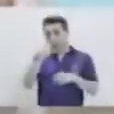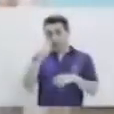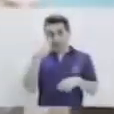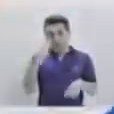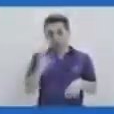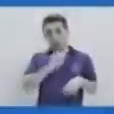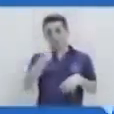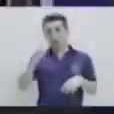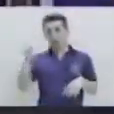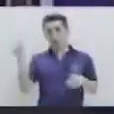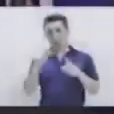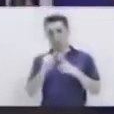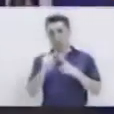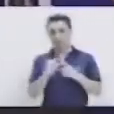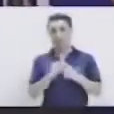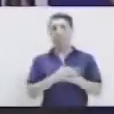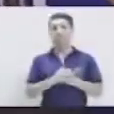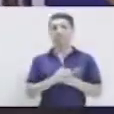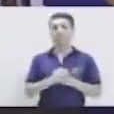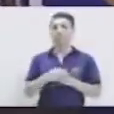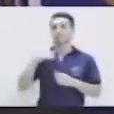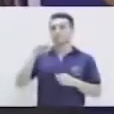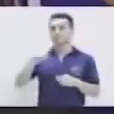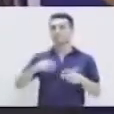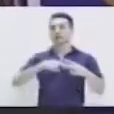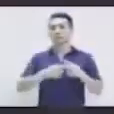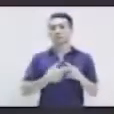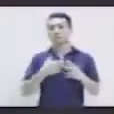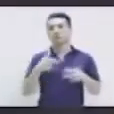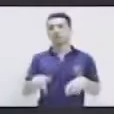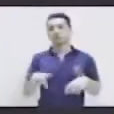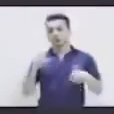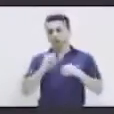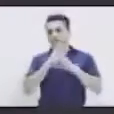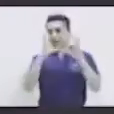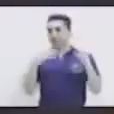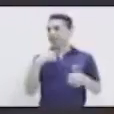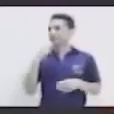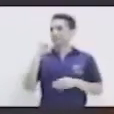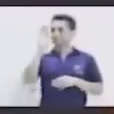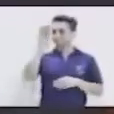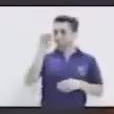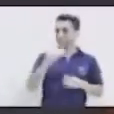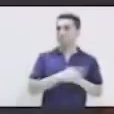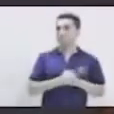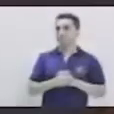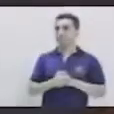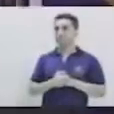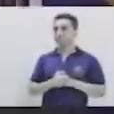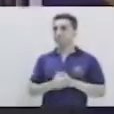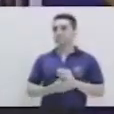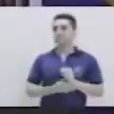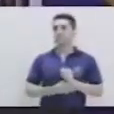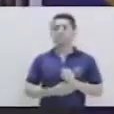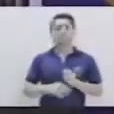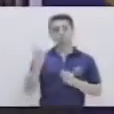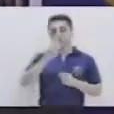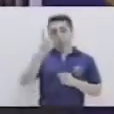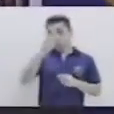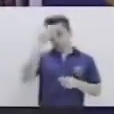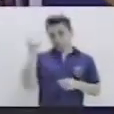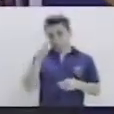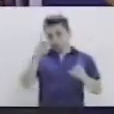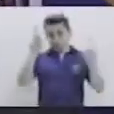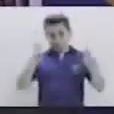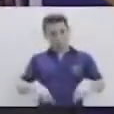ustedes van a ver que hay otras combinaciones. Para iniciar esta mañana, te quiero decir que no se te olvide lavar tus